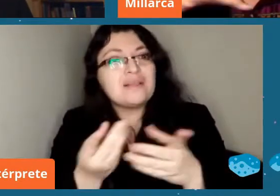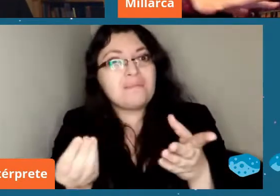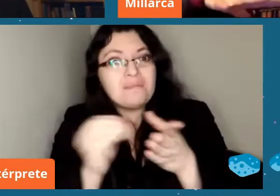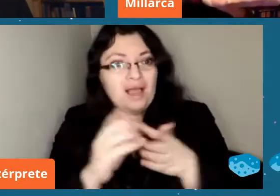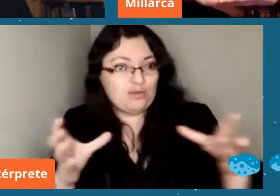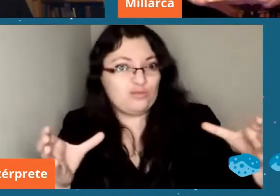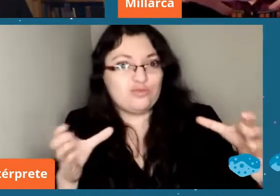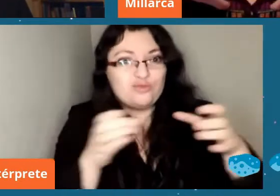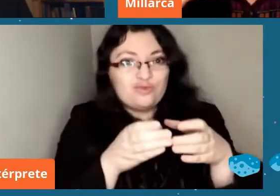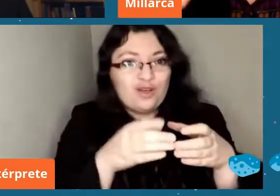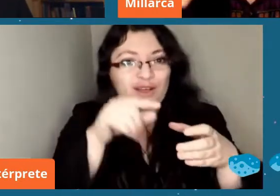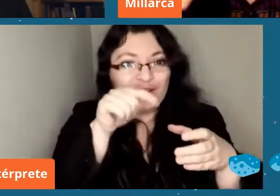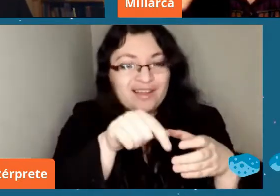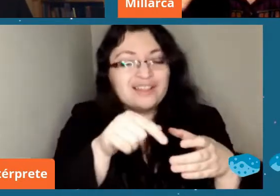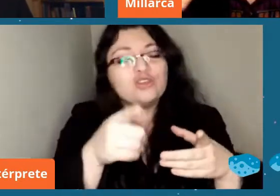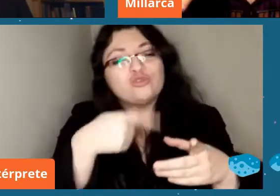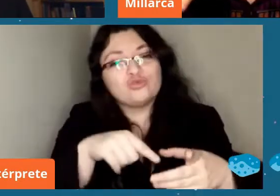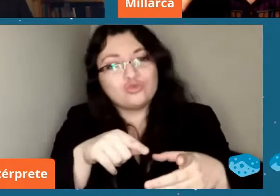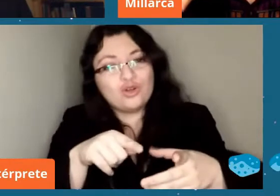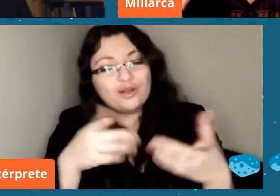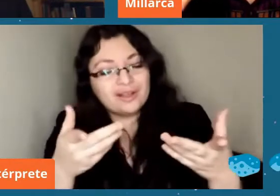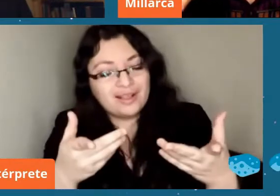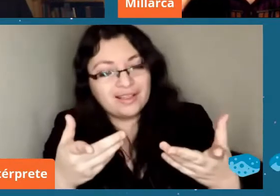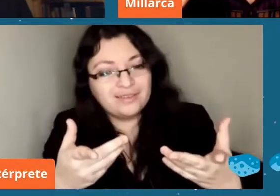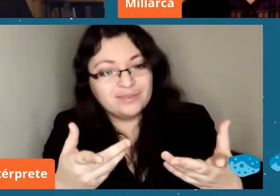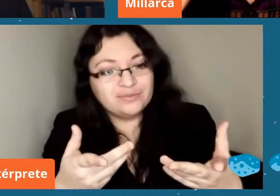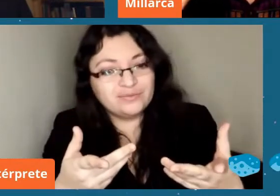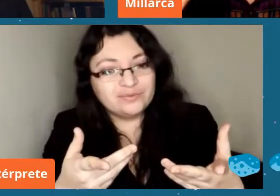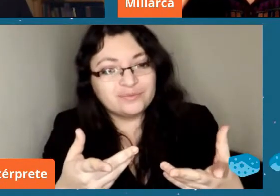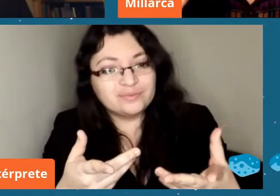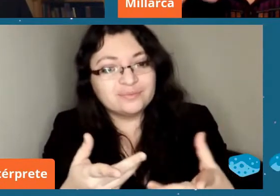iniciativa con lo cual tendríamos una